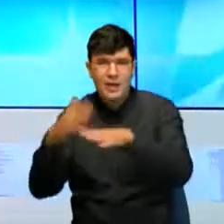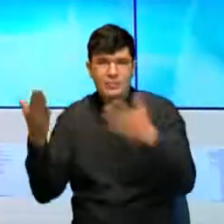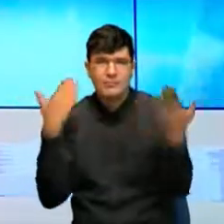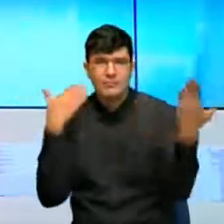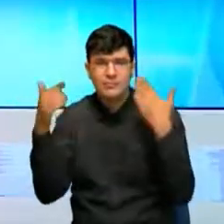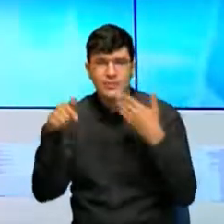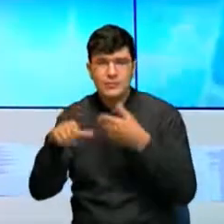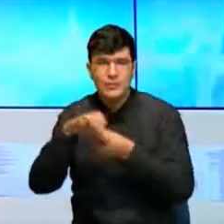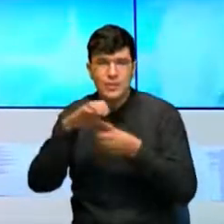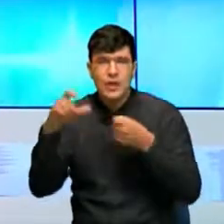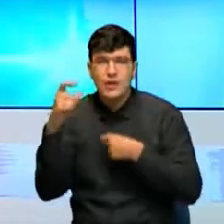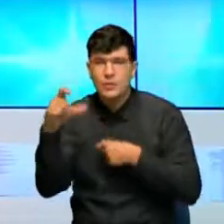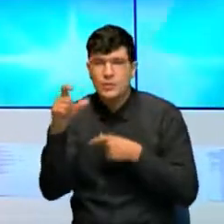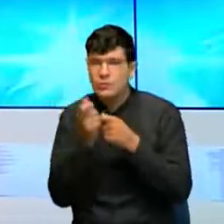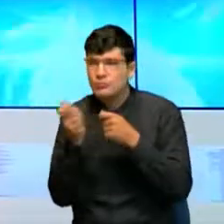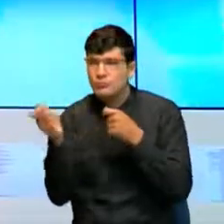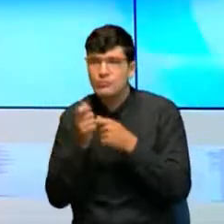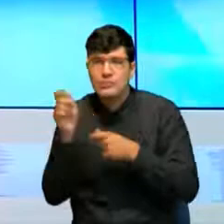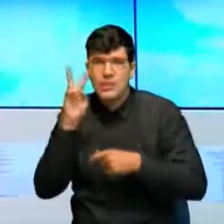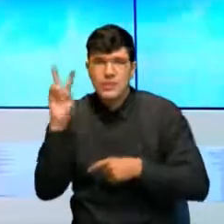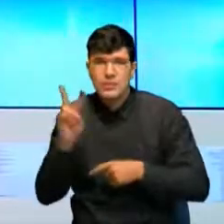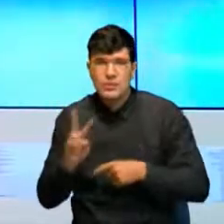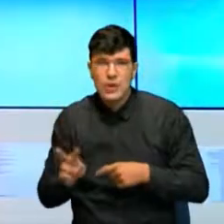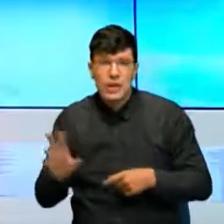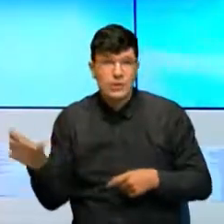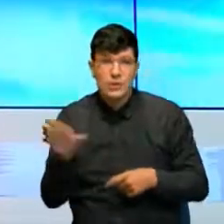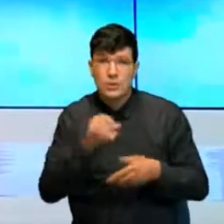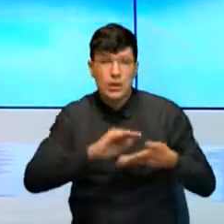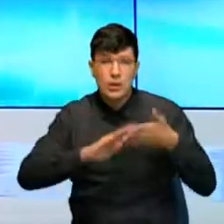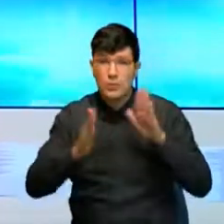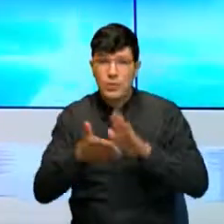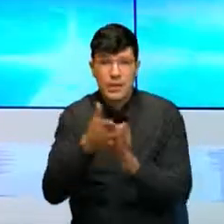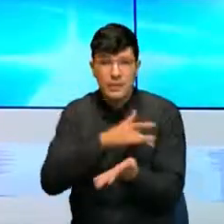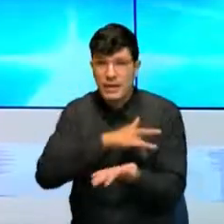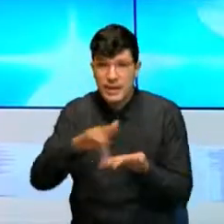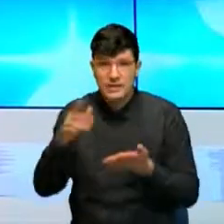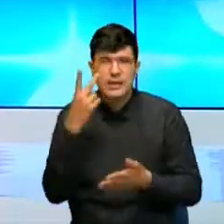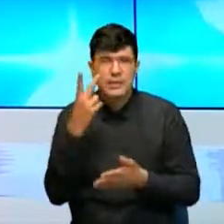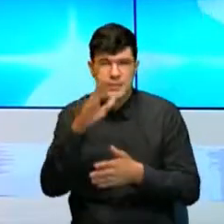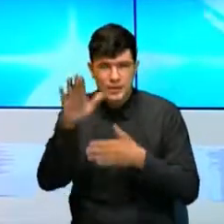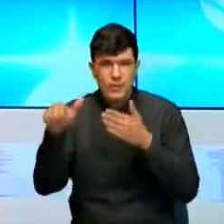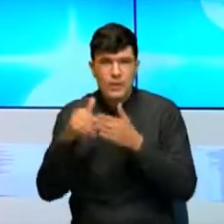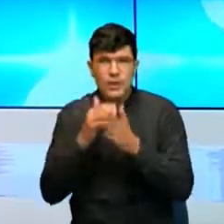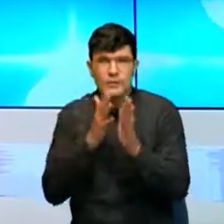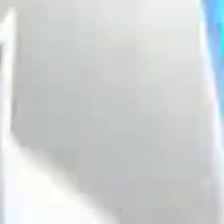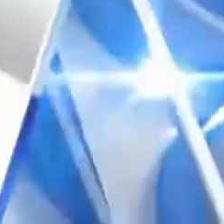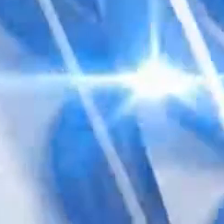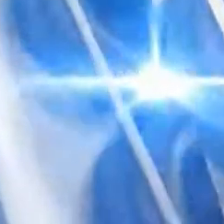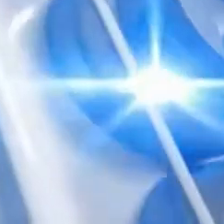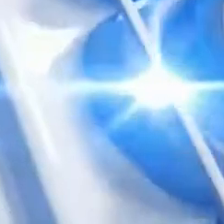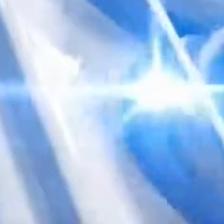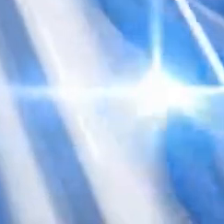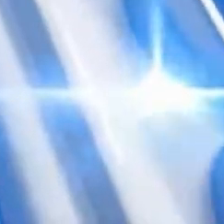frontera. La comunidad en general se encuentra en alerta. Pilar Velázquez con los detalles. Buenas tardes.